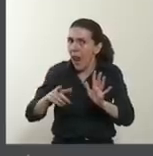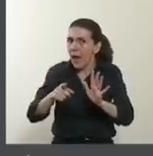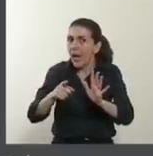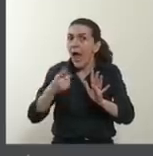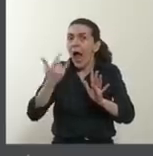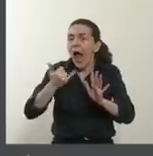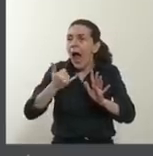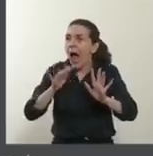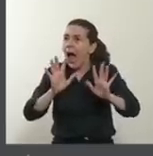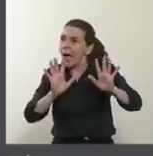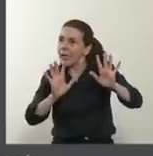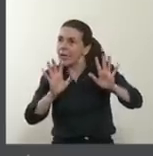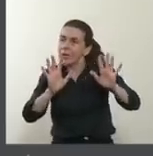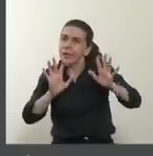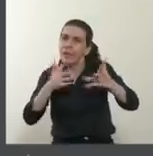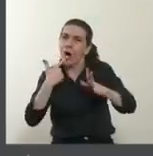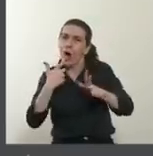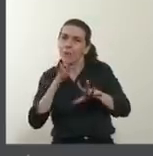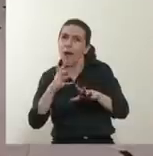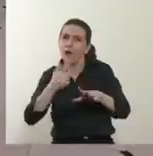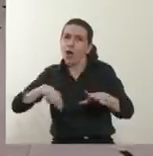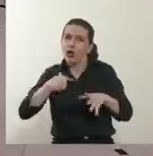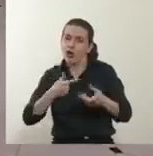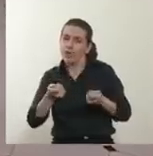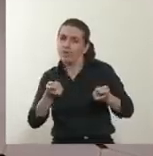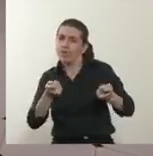medida dominando la situación.